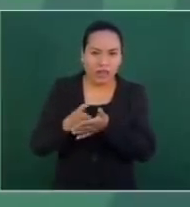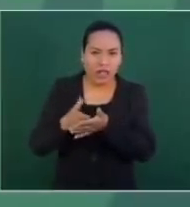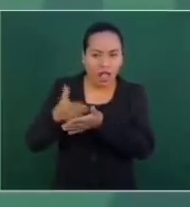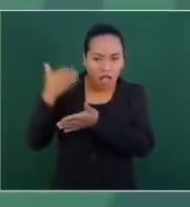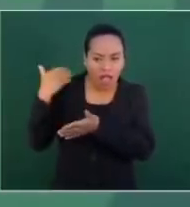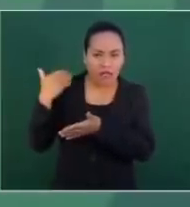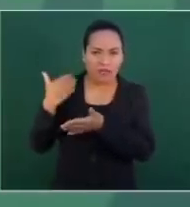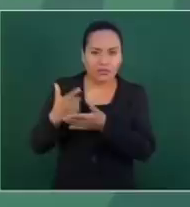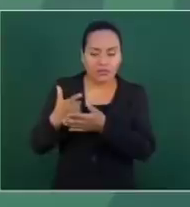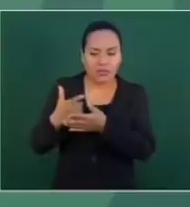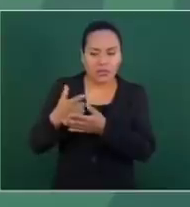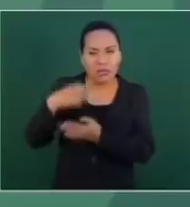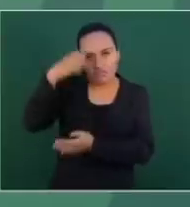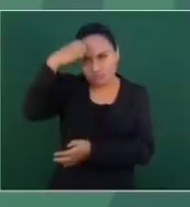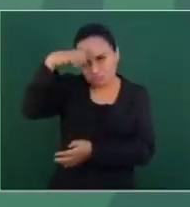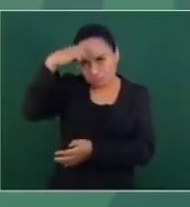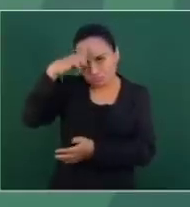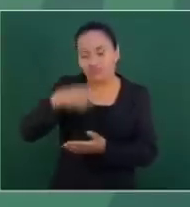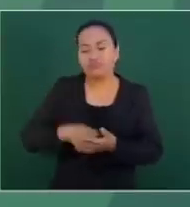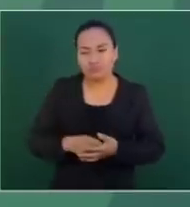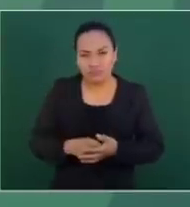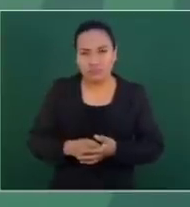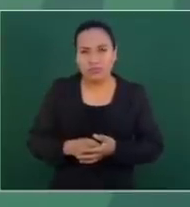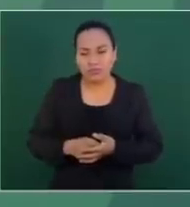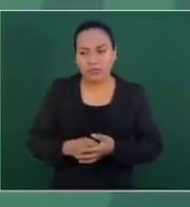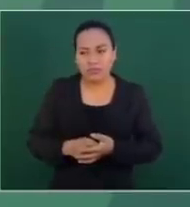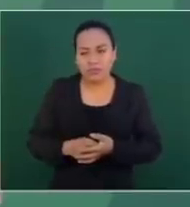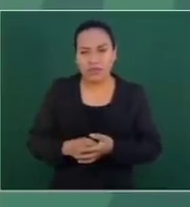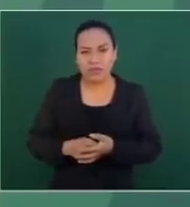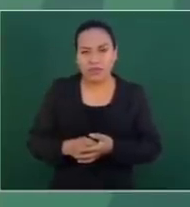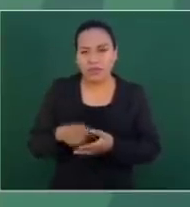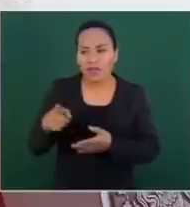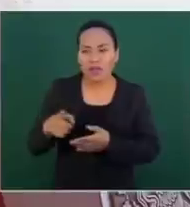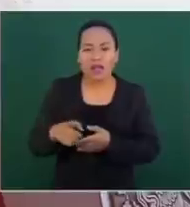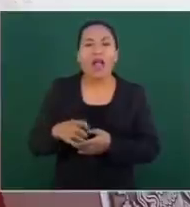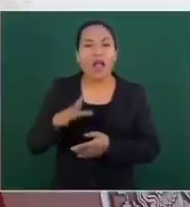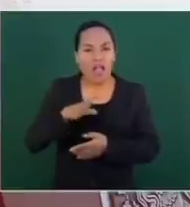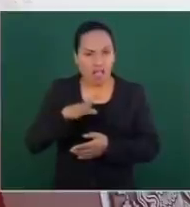llegó a tener diferencias con Juárez.